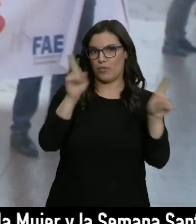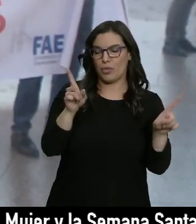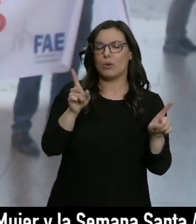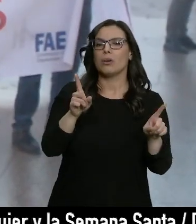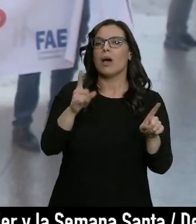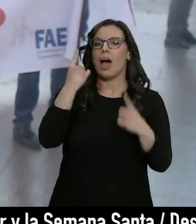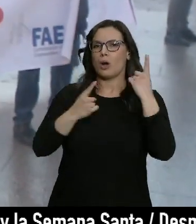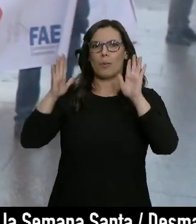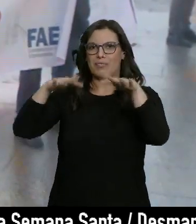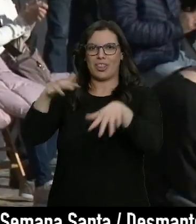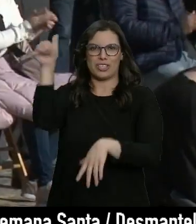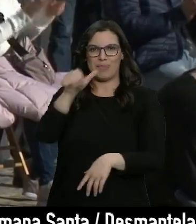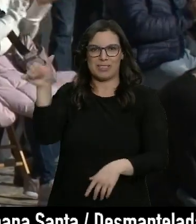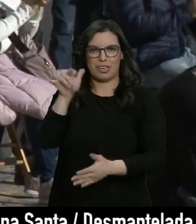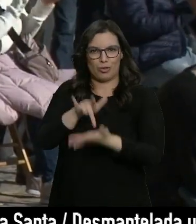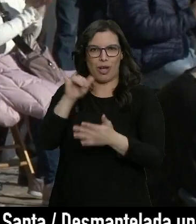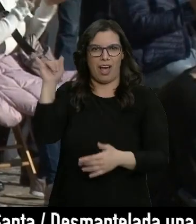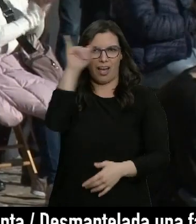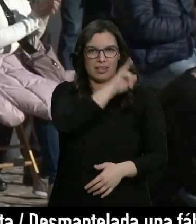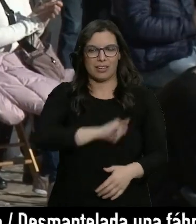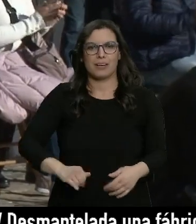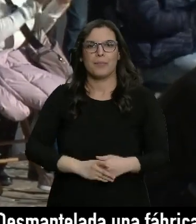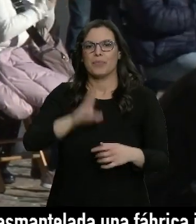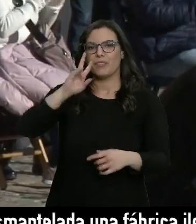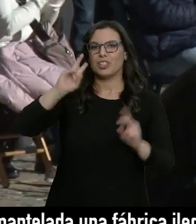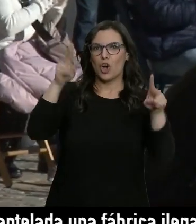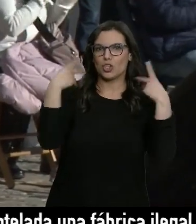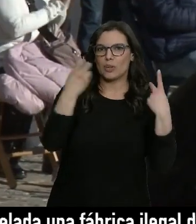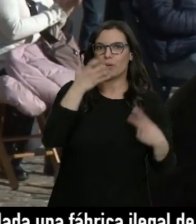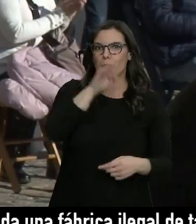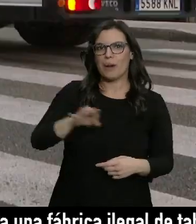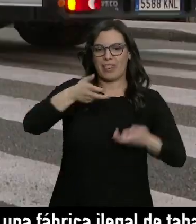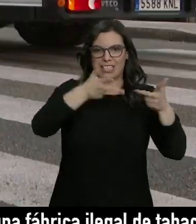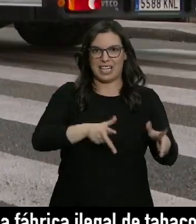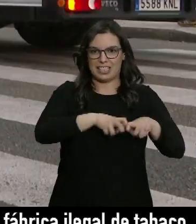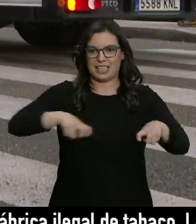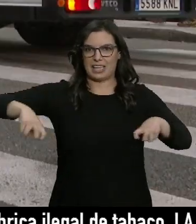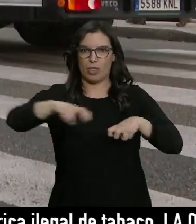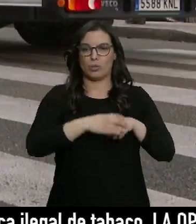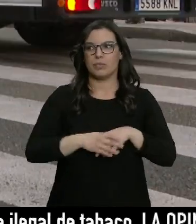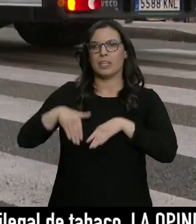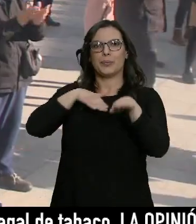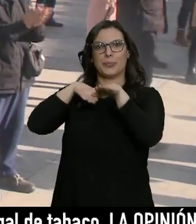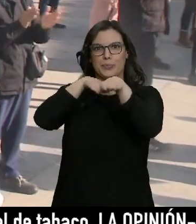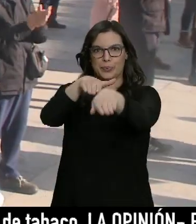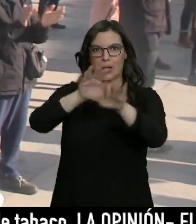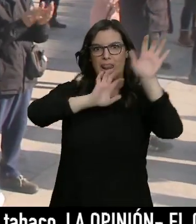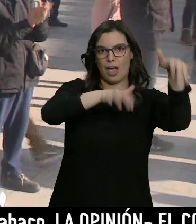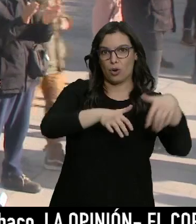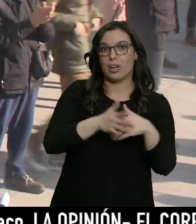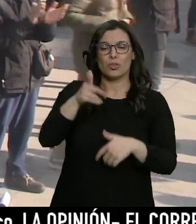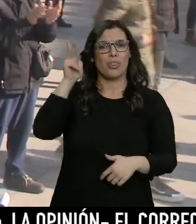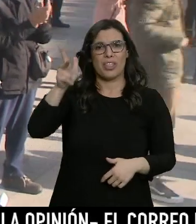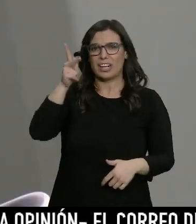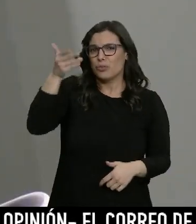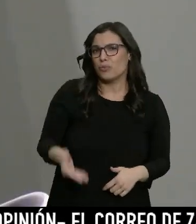manifestaciones todas las semanas. Hemos visto a los hosteleros de Palencia sentados y en caravana a los de León. Es un derecho